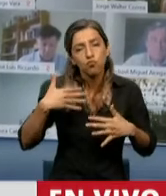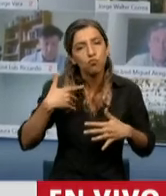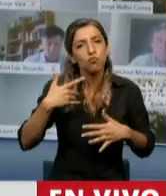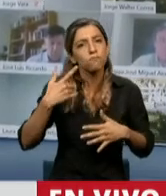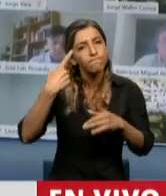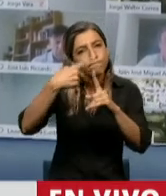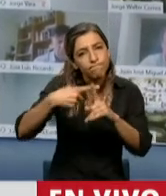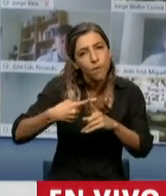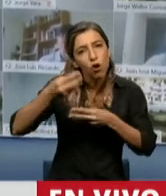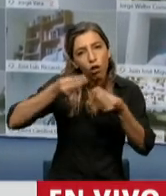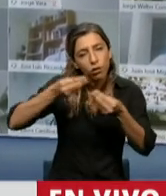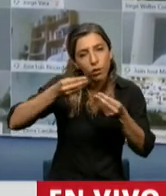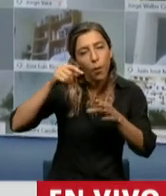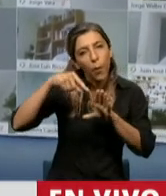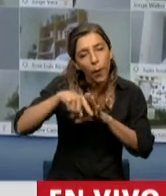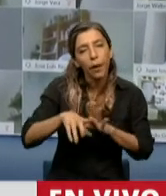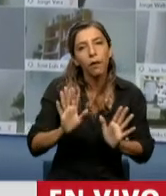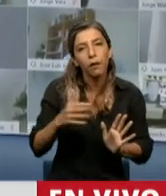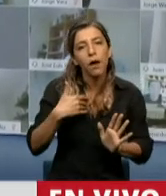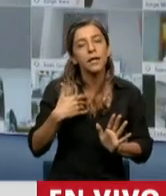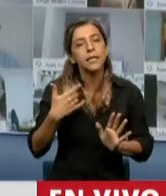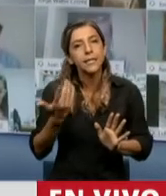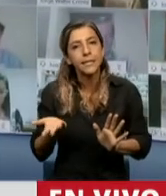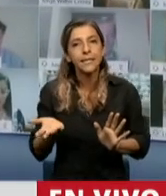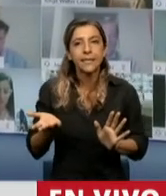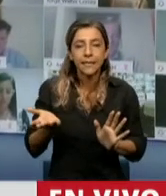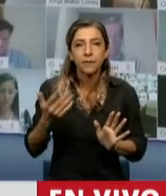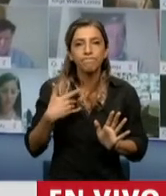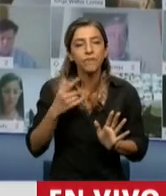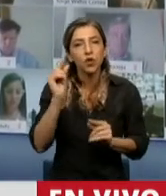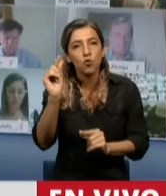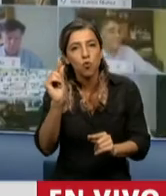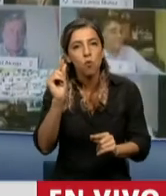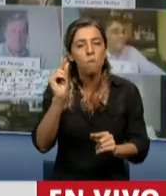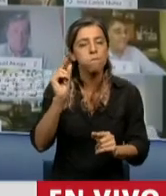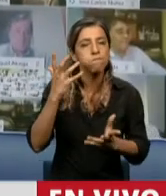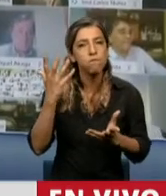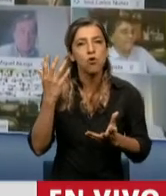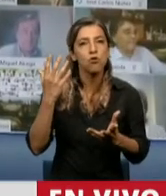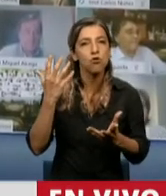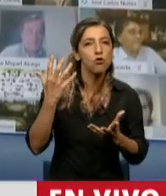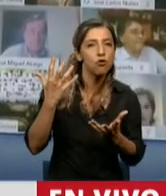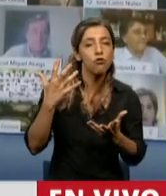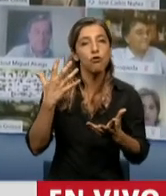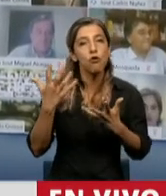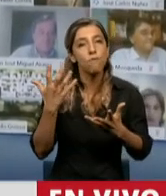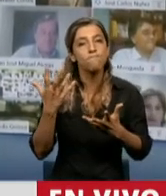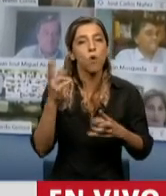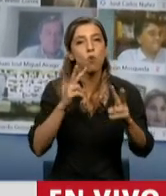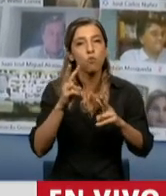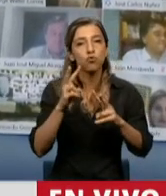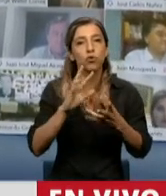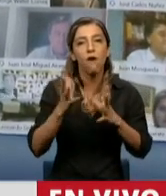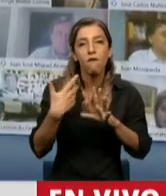alguna forma comienza a desdibujar la ficción de un sistema supuestamente mixto de